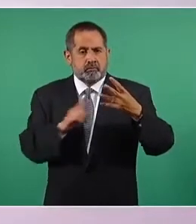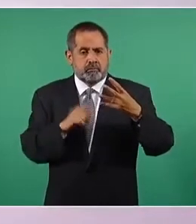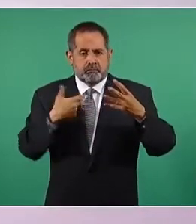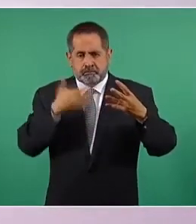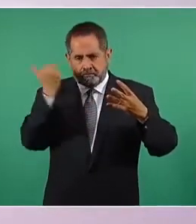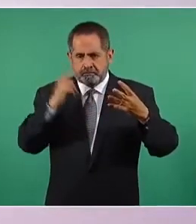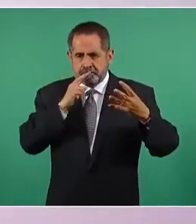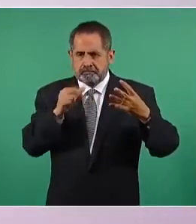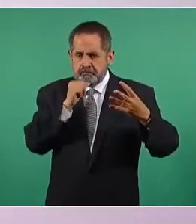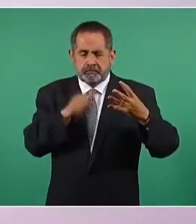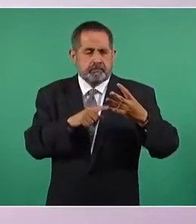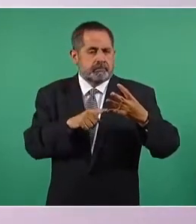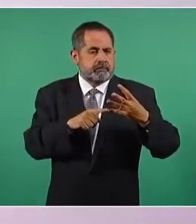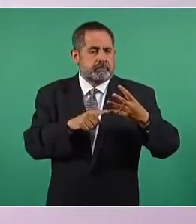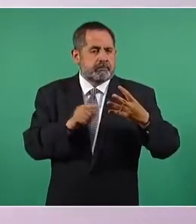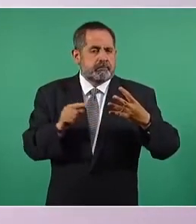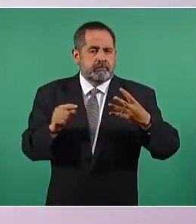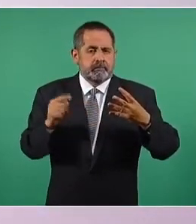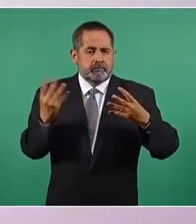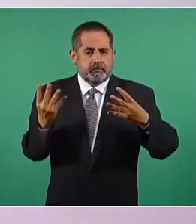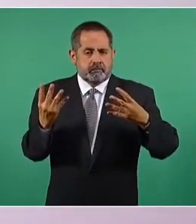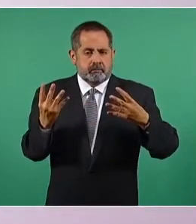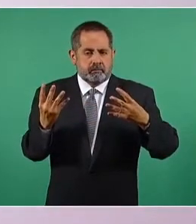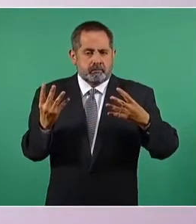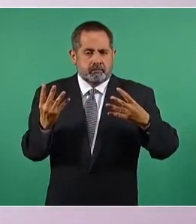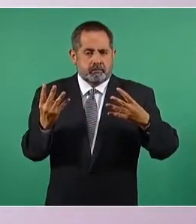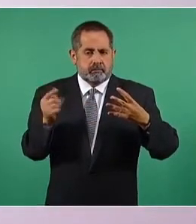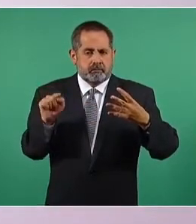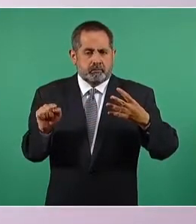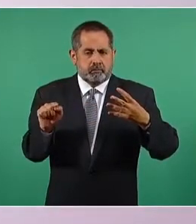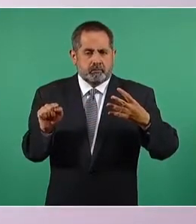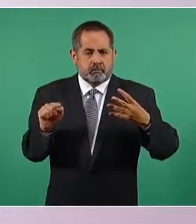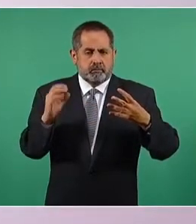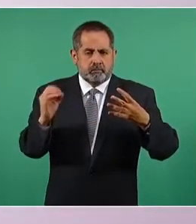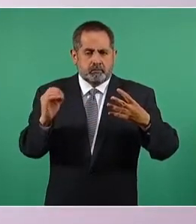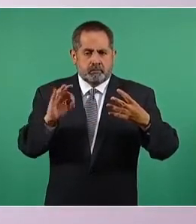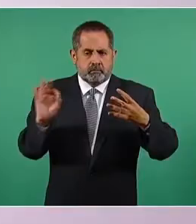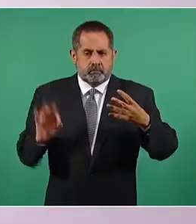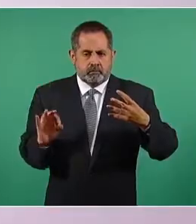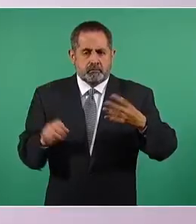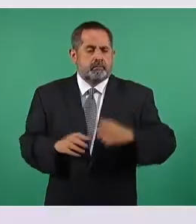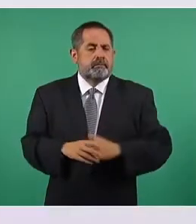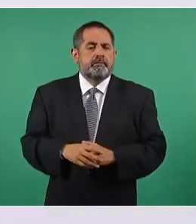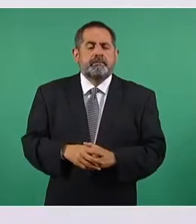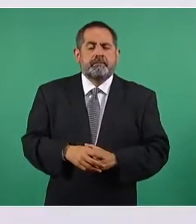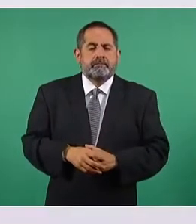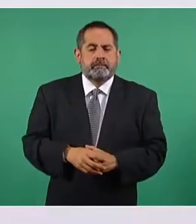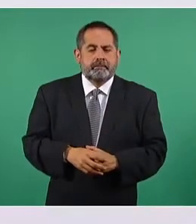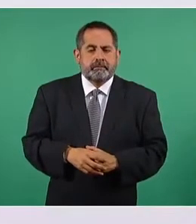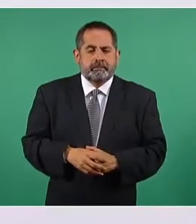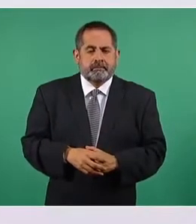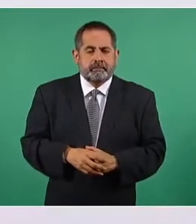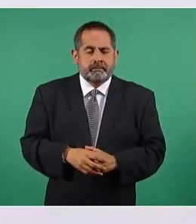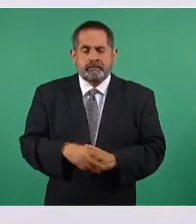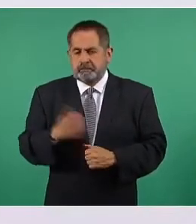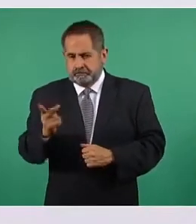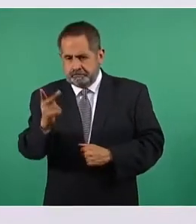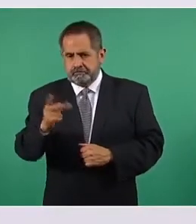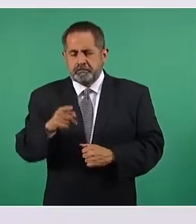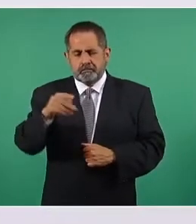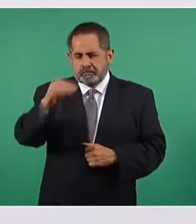no sabe, no contestó, 4.0 por ciento. ¿Piensa usted